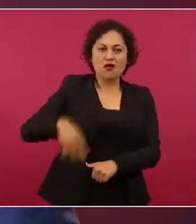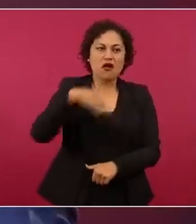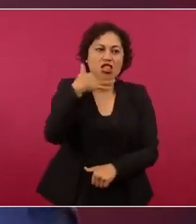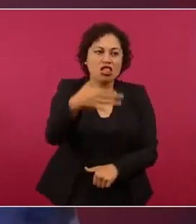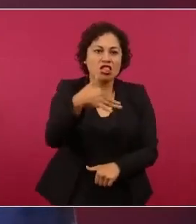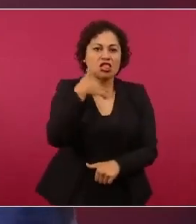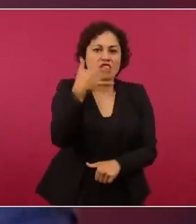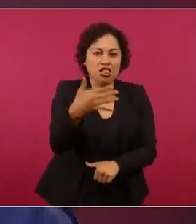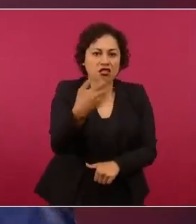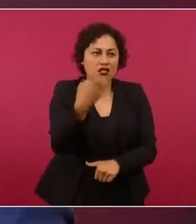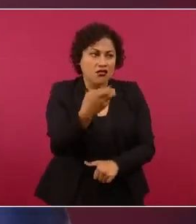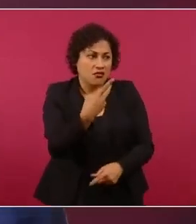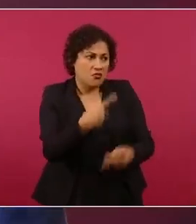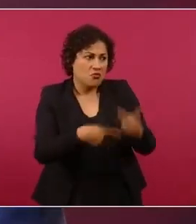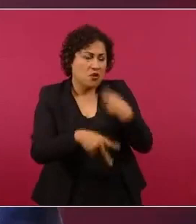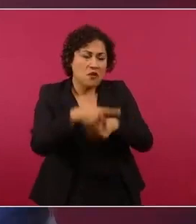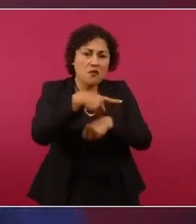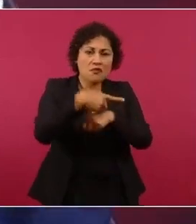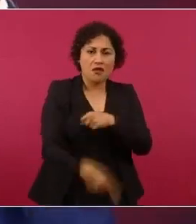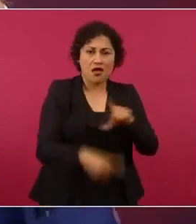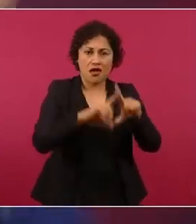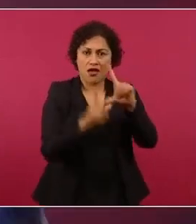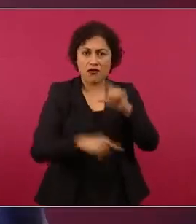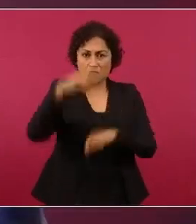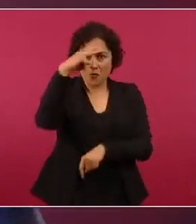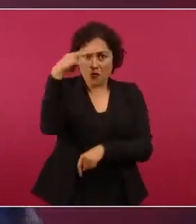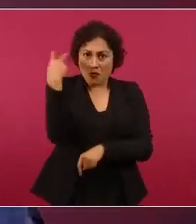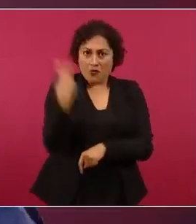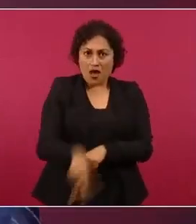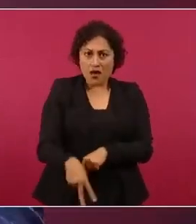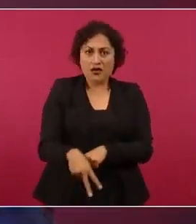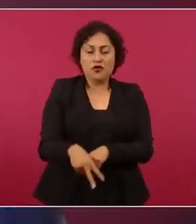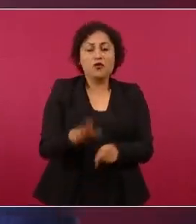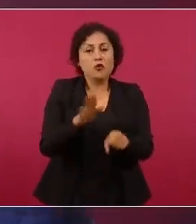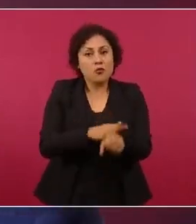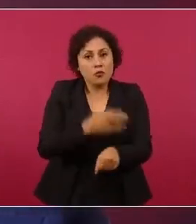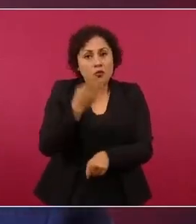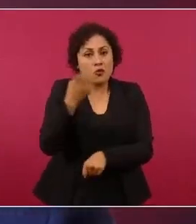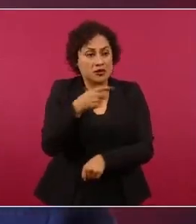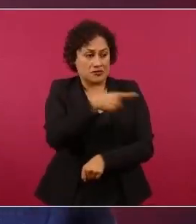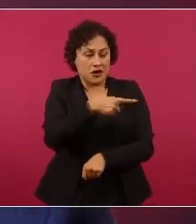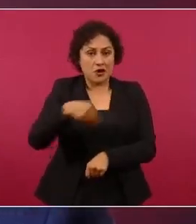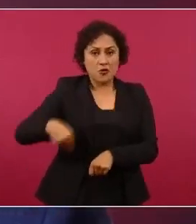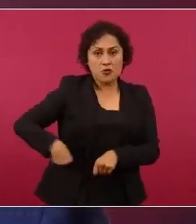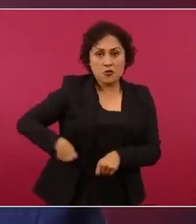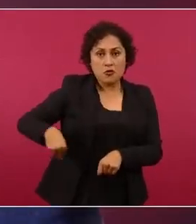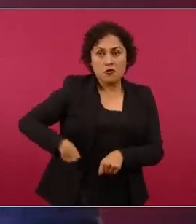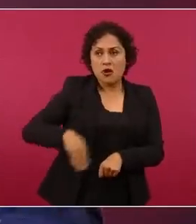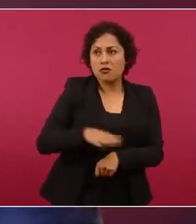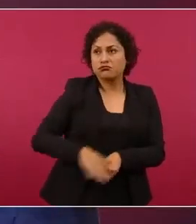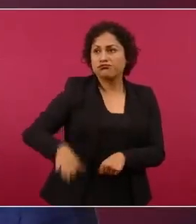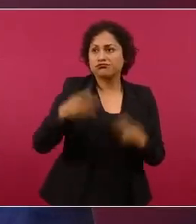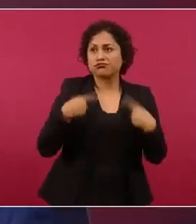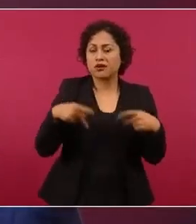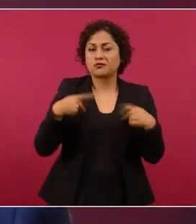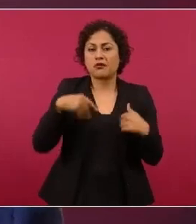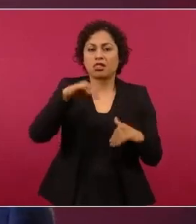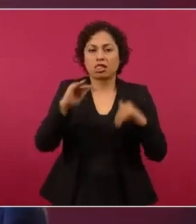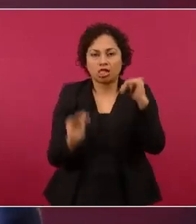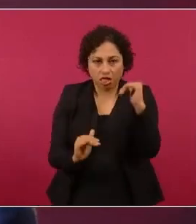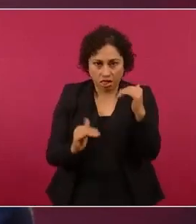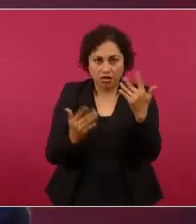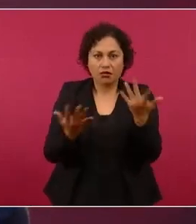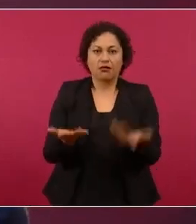todo, esa es la causa principal de la desigualdad social, de la desigualdad económica, de la violencia,